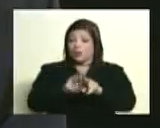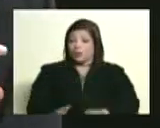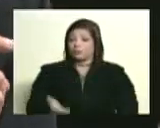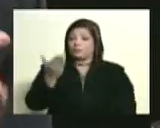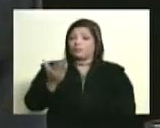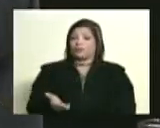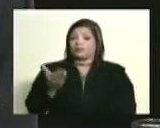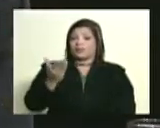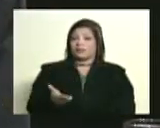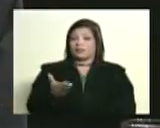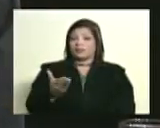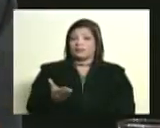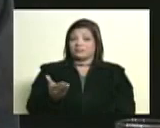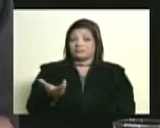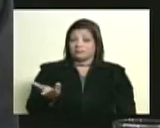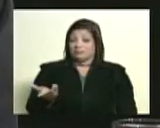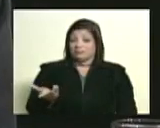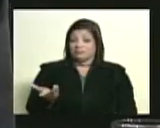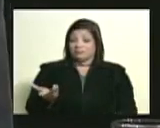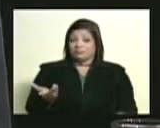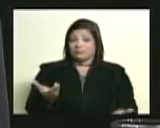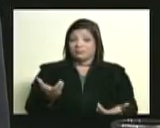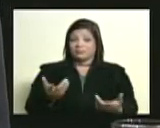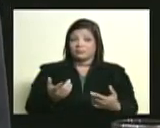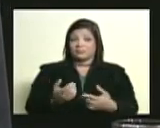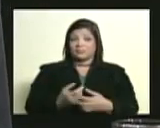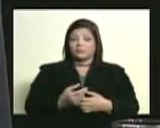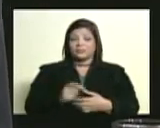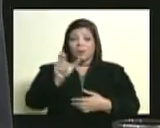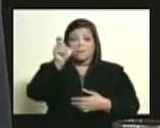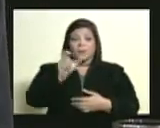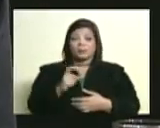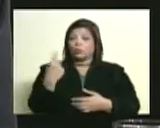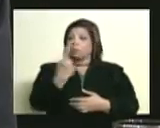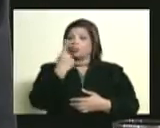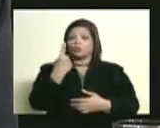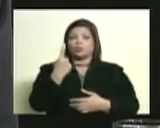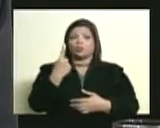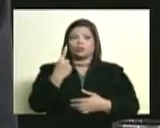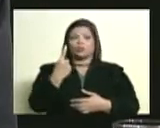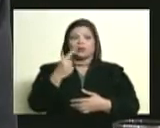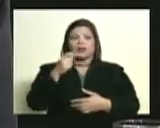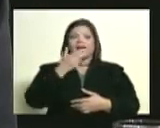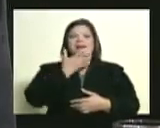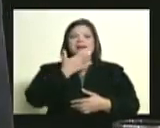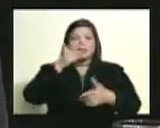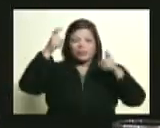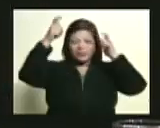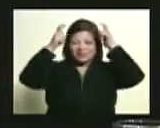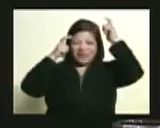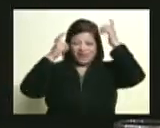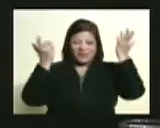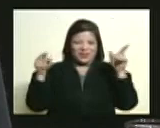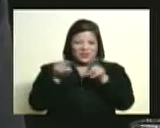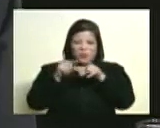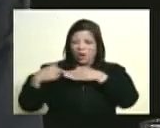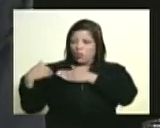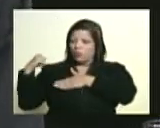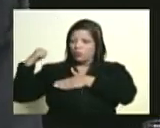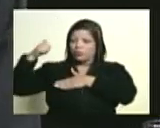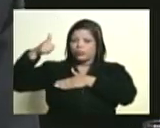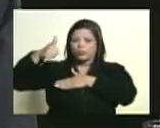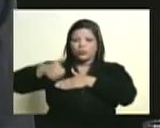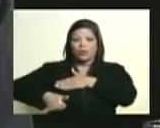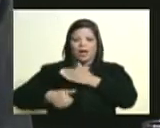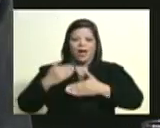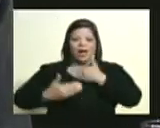no es un personaje no hay un ser humano que tenga una sola propio comandante Chávez lo podemos ver evolucionando a lo largo de los